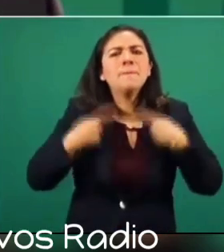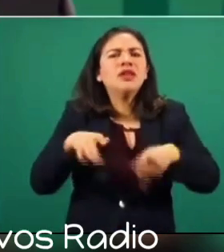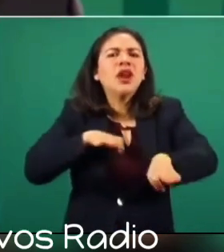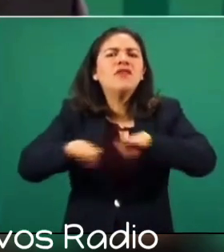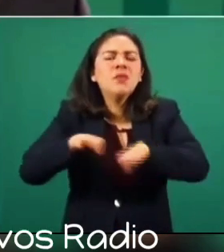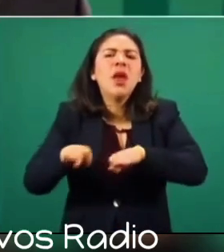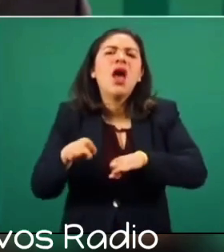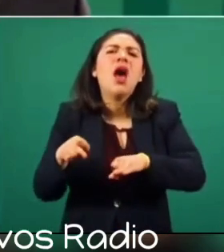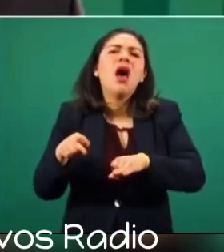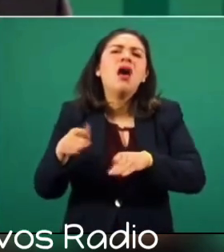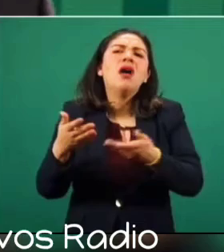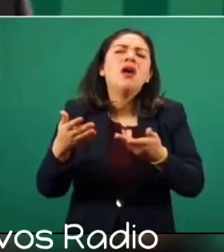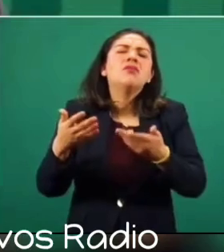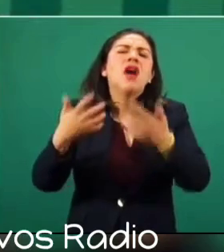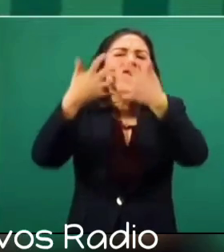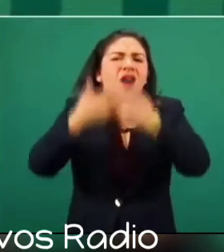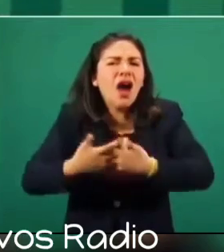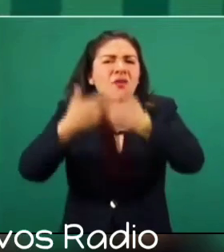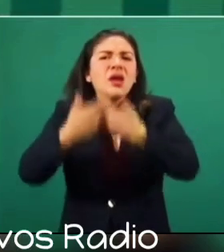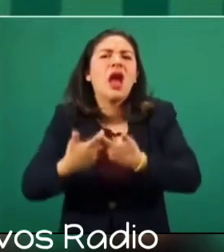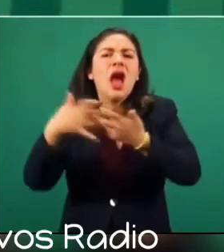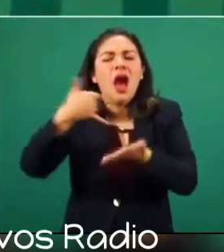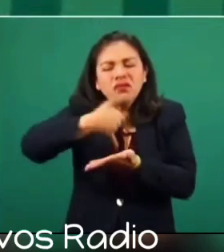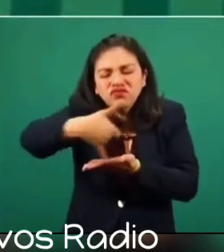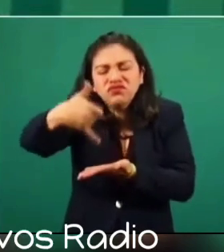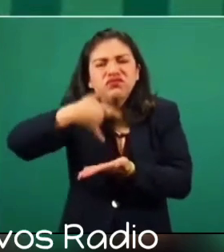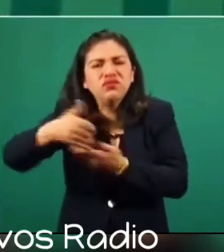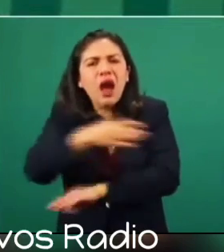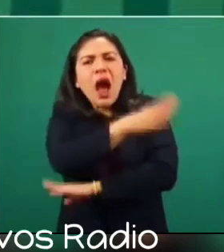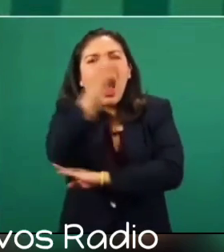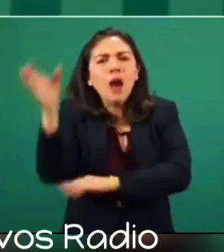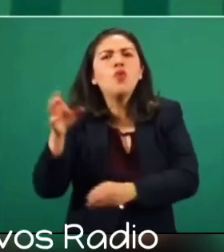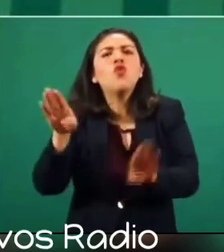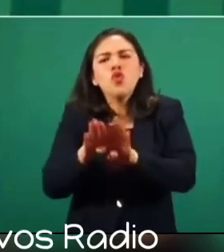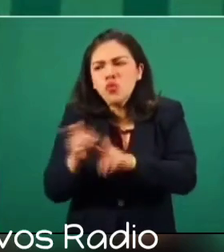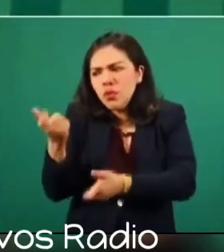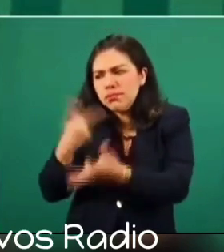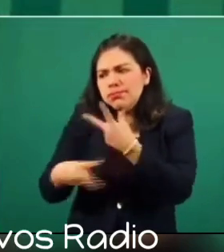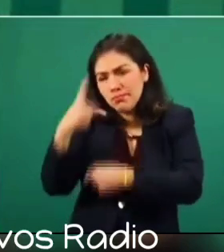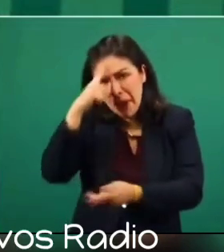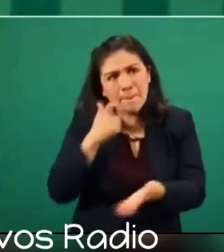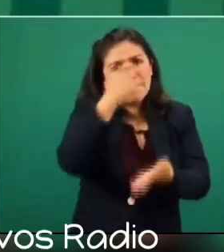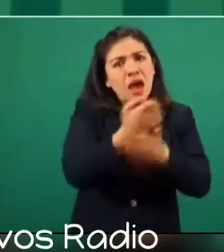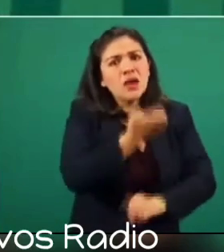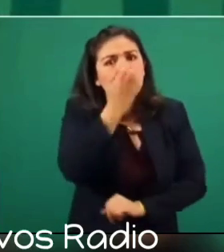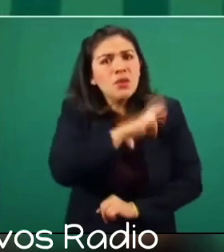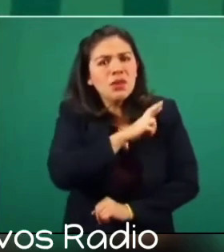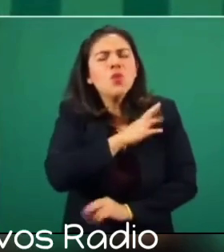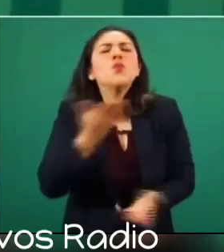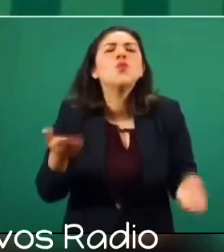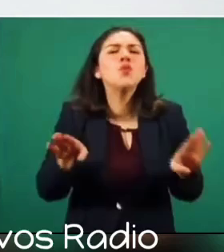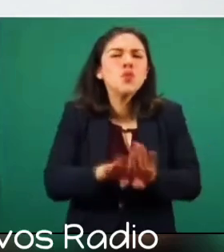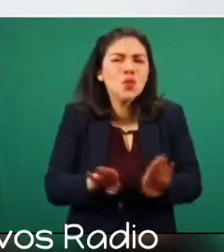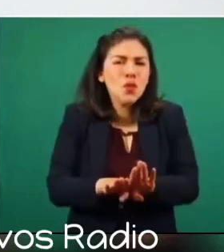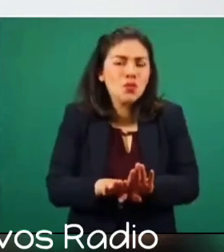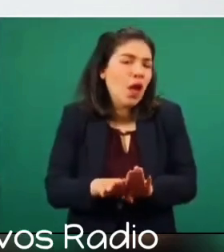un obrero, de un campesino para pagar una colegiatura así? Entonces, por eso